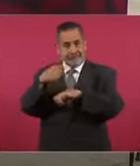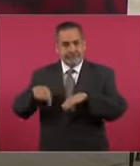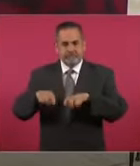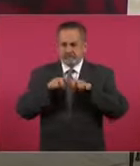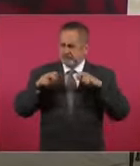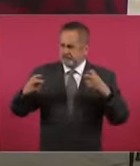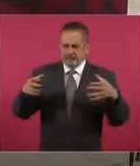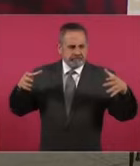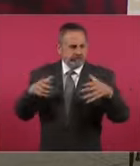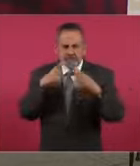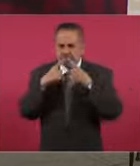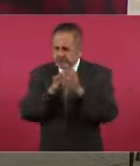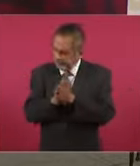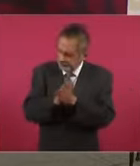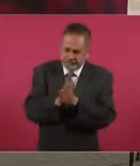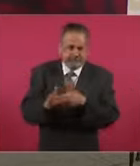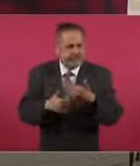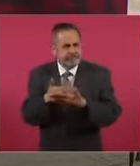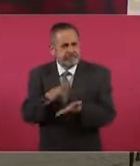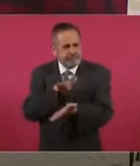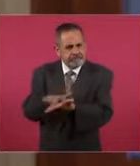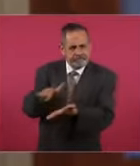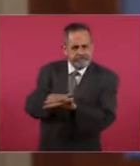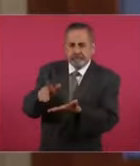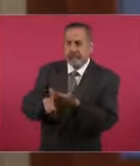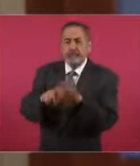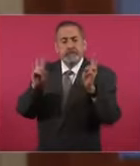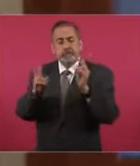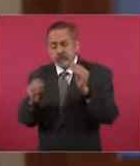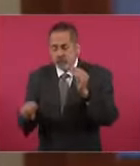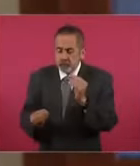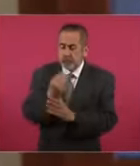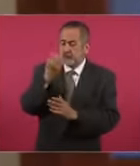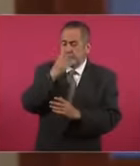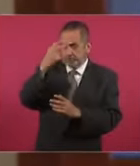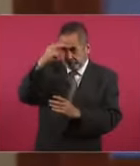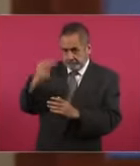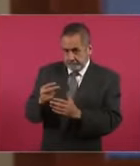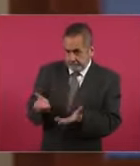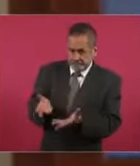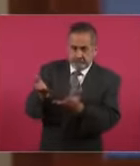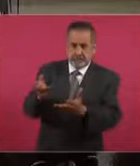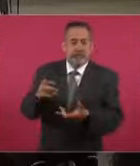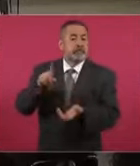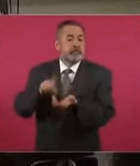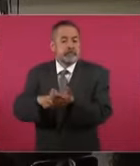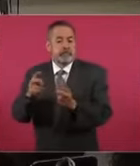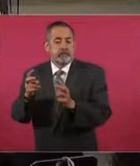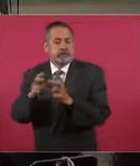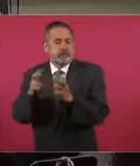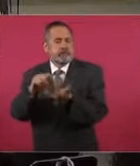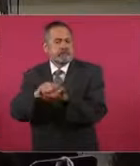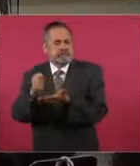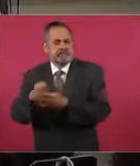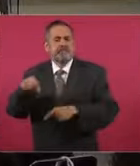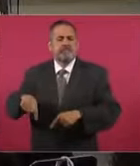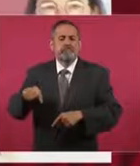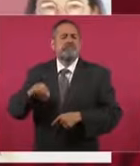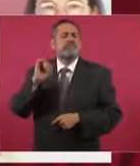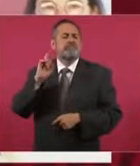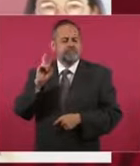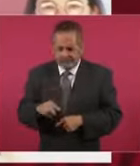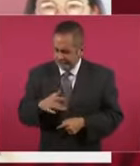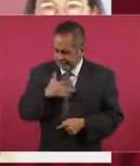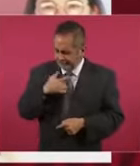entusiasmo y apoyo irrestricto a la nueva escuela mexicana. Porque en Tamaulipas, señor presidente, estamos